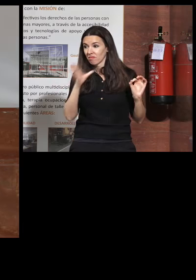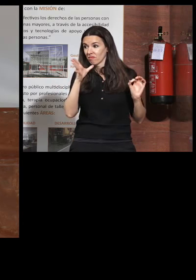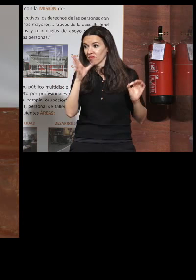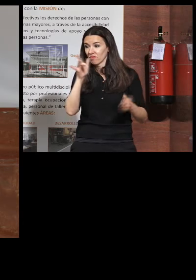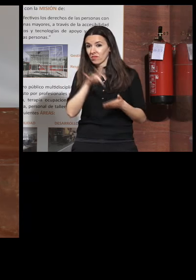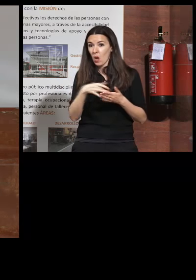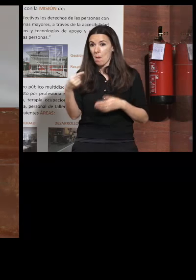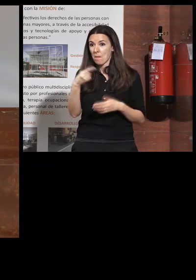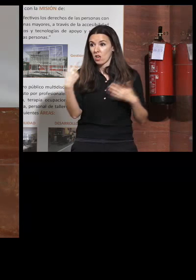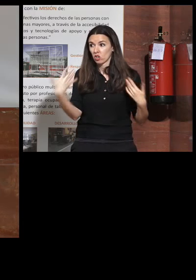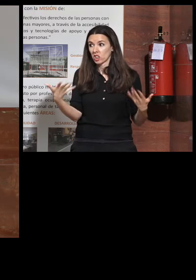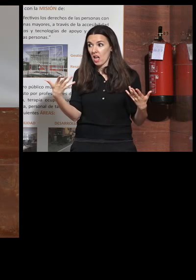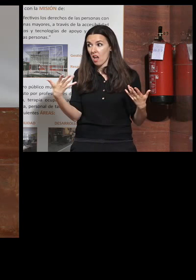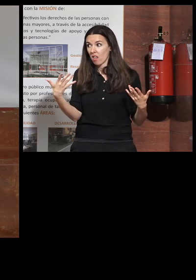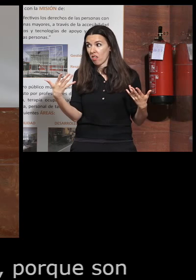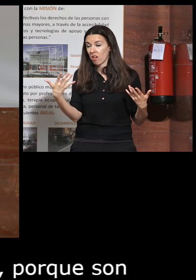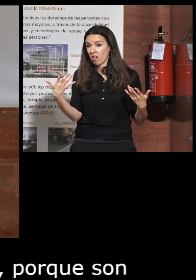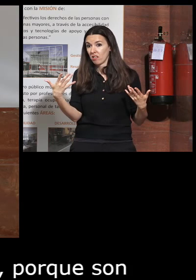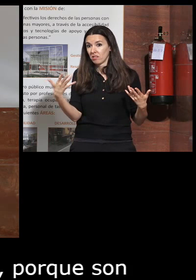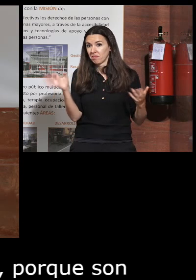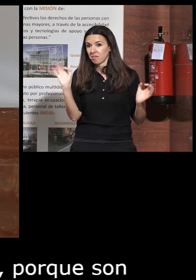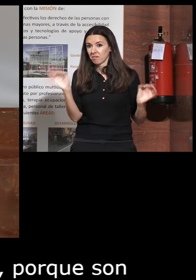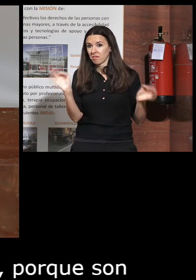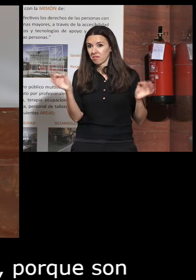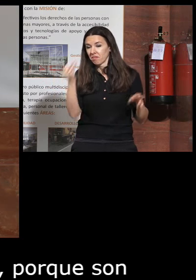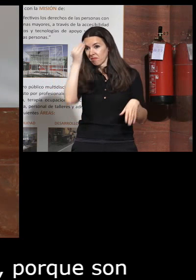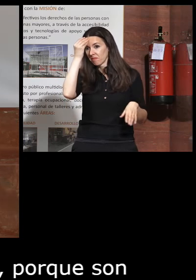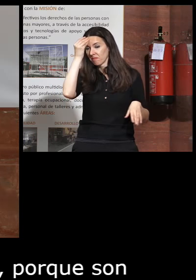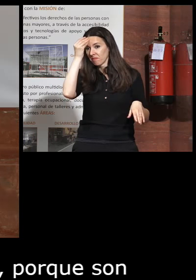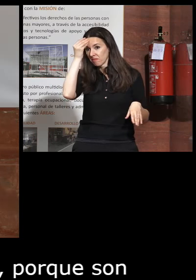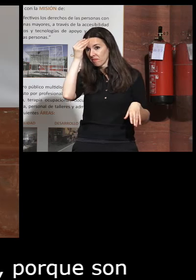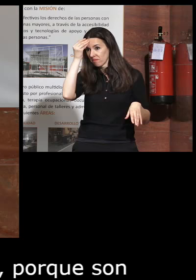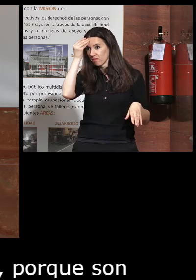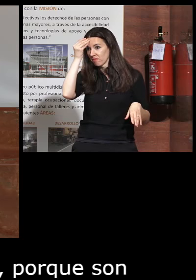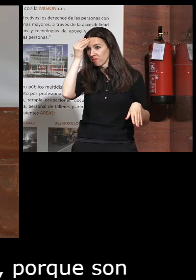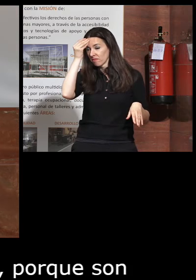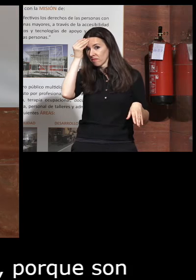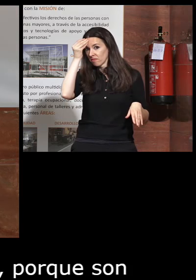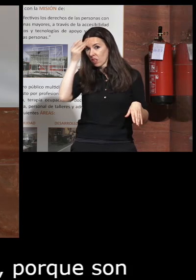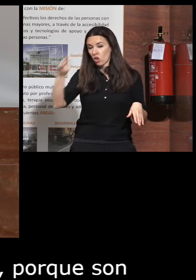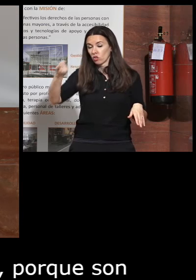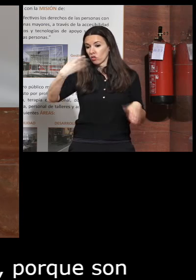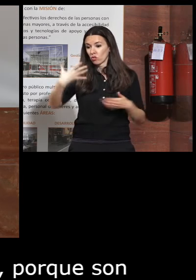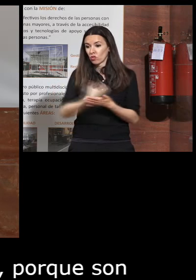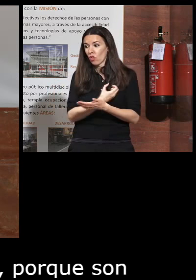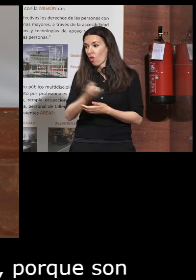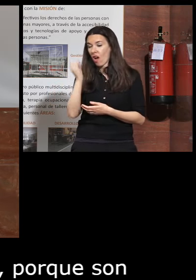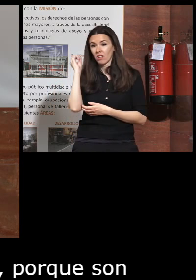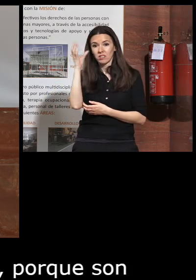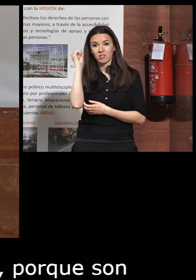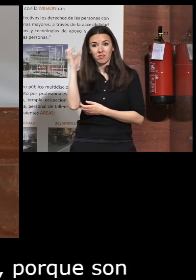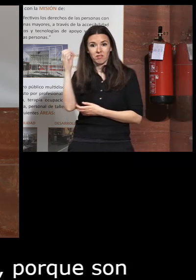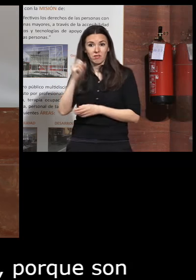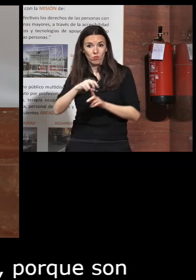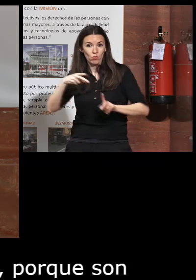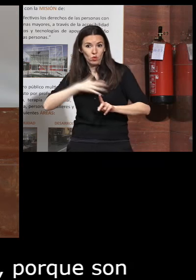son menos 10 y la verdad es que yo creo que han estado todas las participaciones por lo menos desde